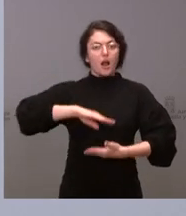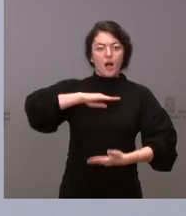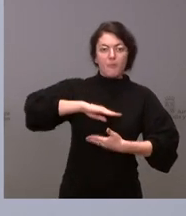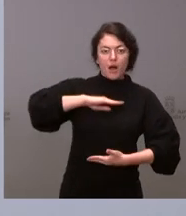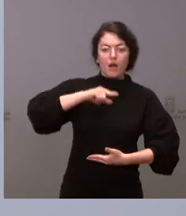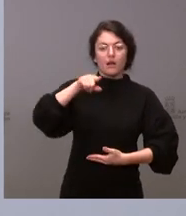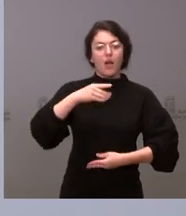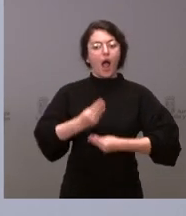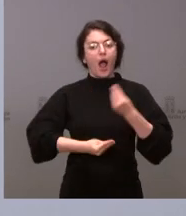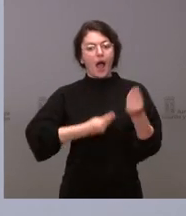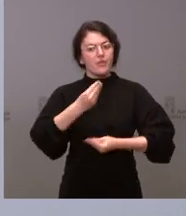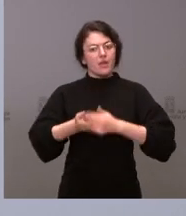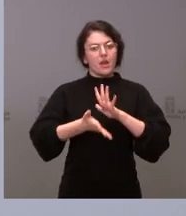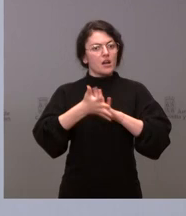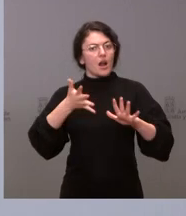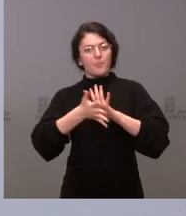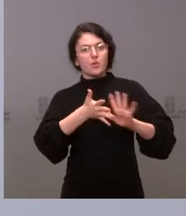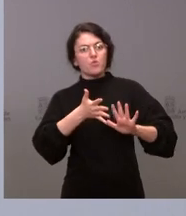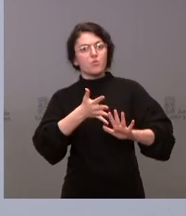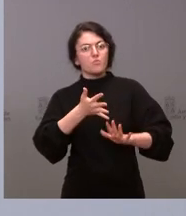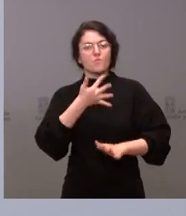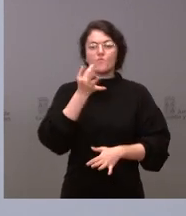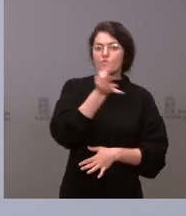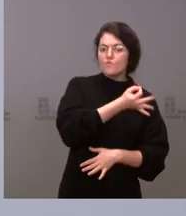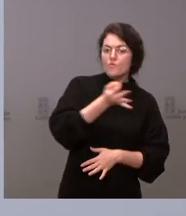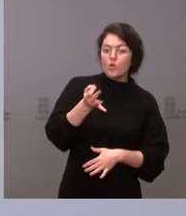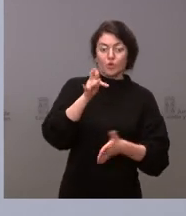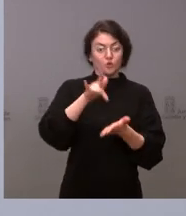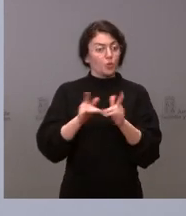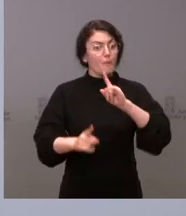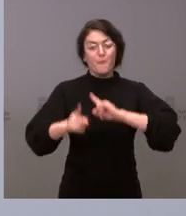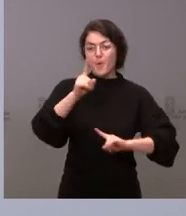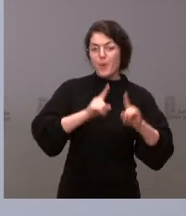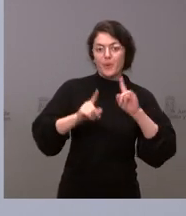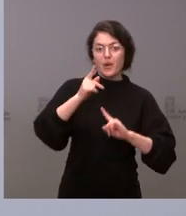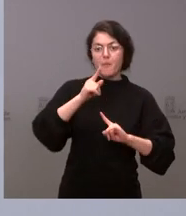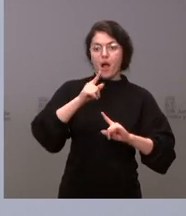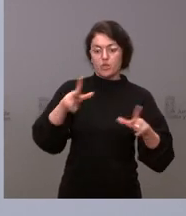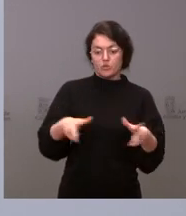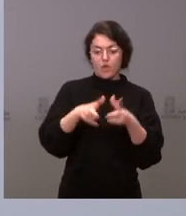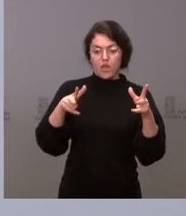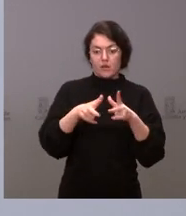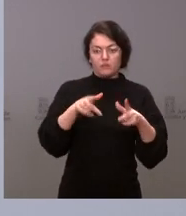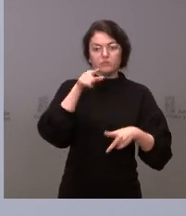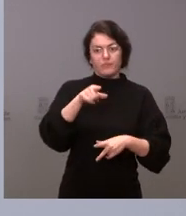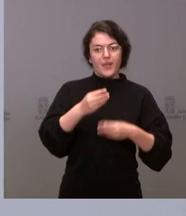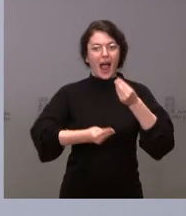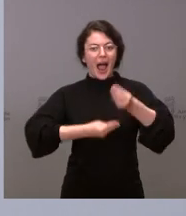actuar con rapidez y con eficacia ante los problemas que tiene la sociedad de Castilla y León.